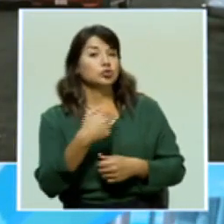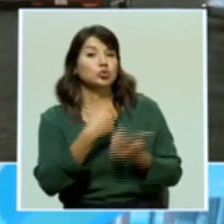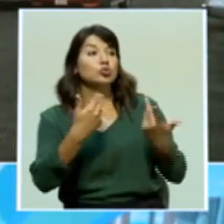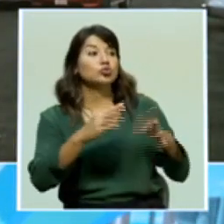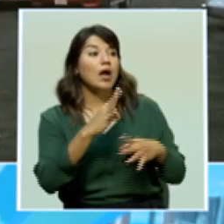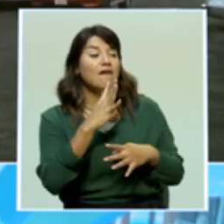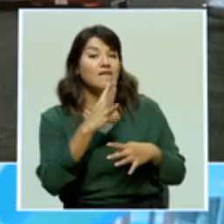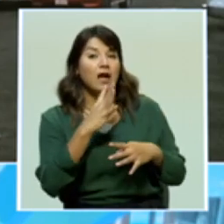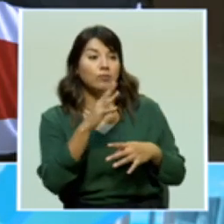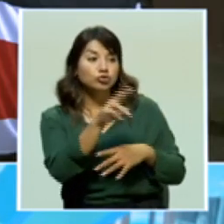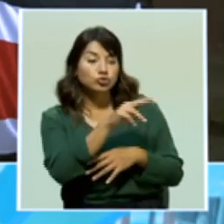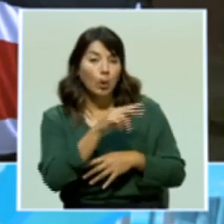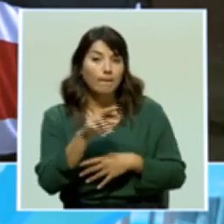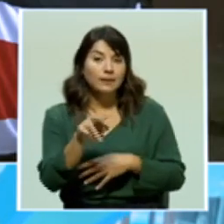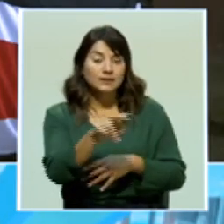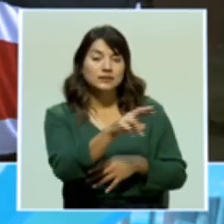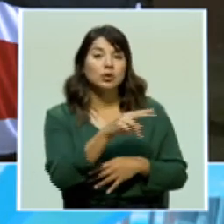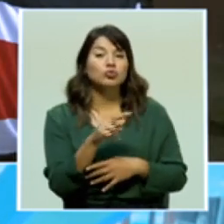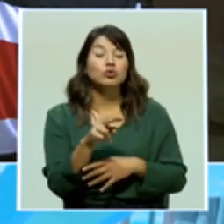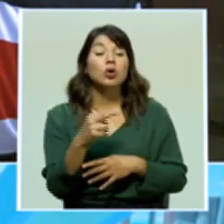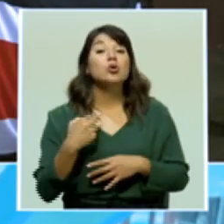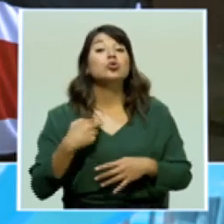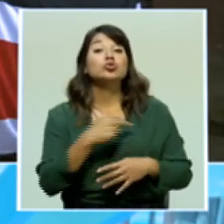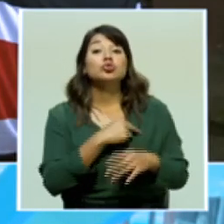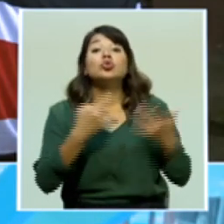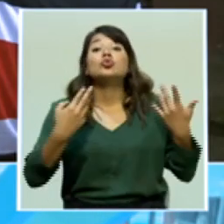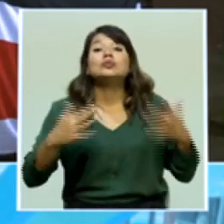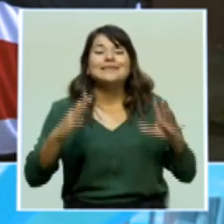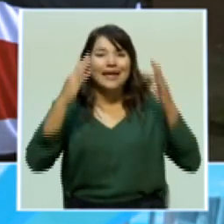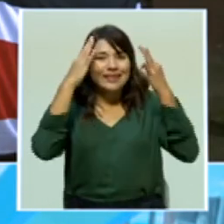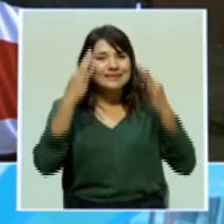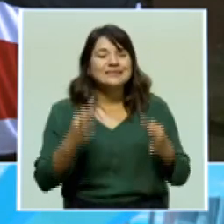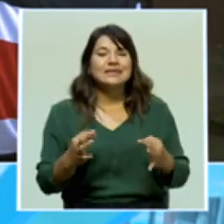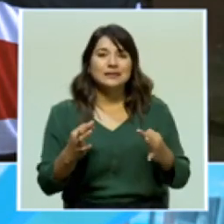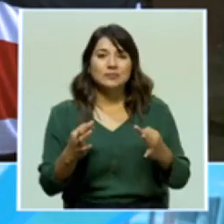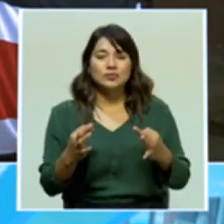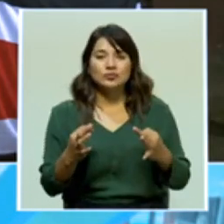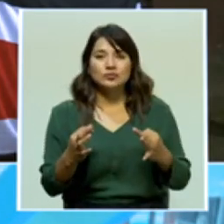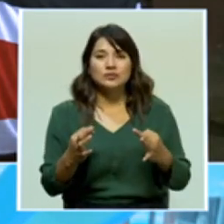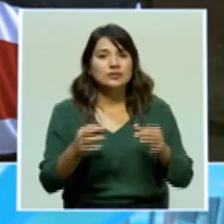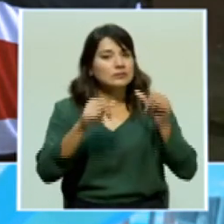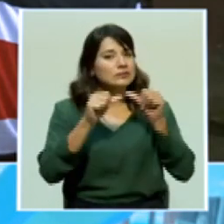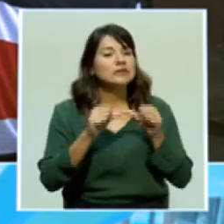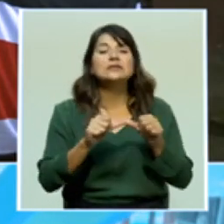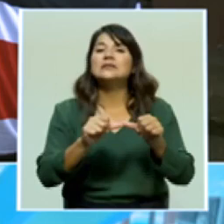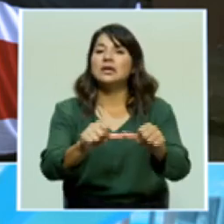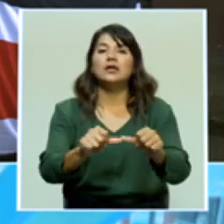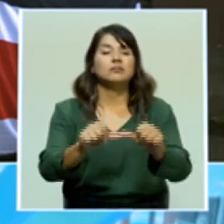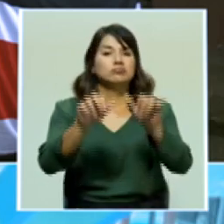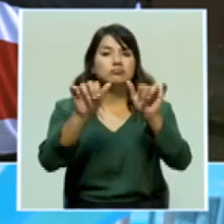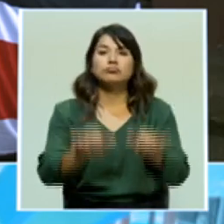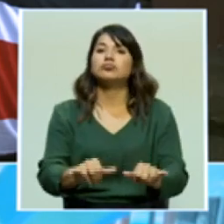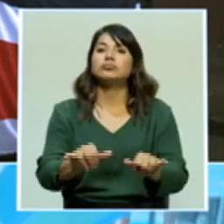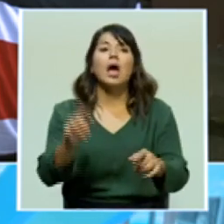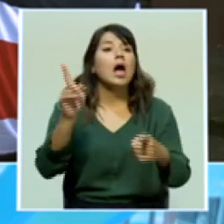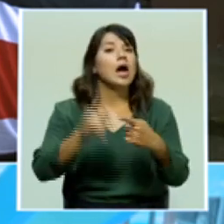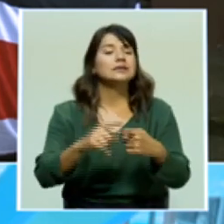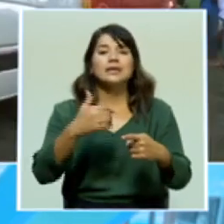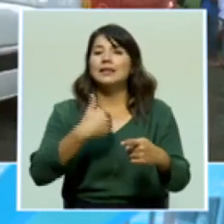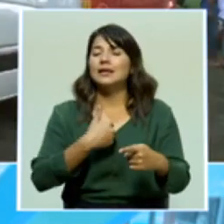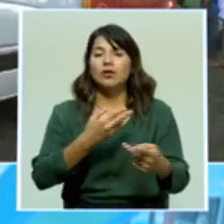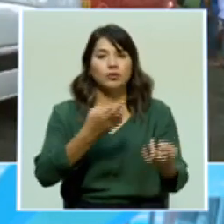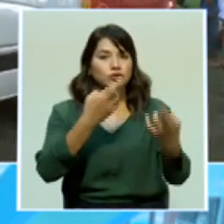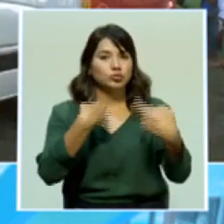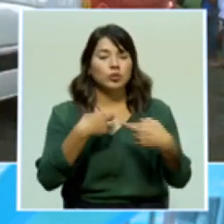los compañeros en grupo, ¿verdad? Se ha tomado la decisión de seguir hasta obtener una respuesta,